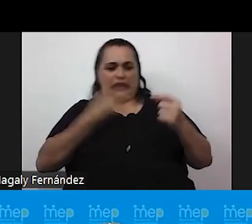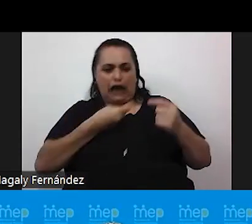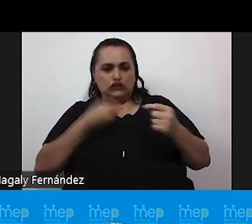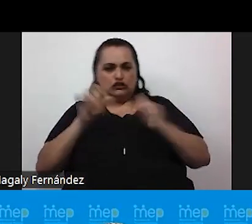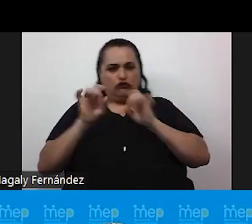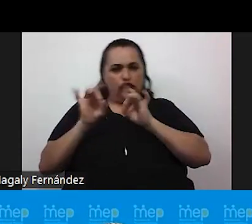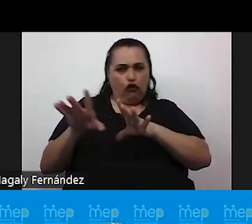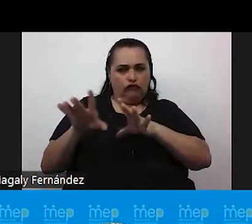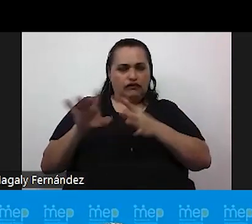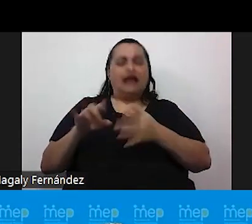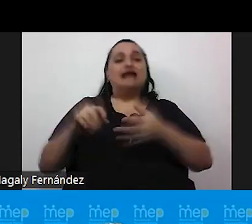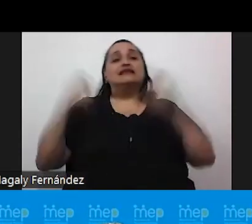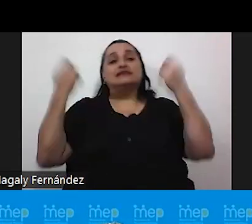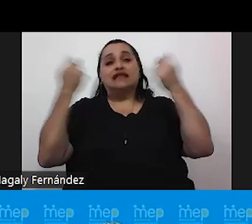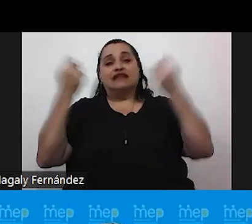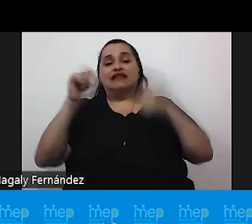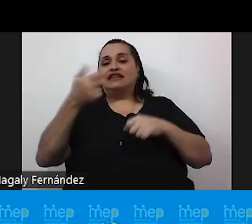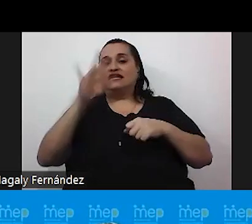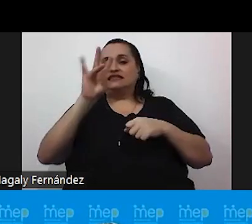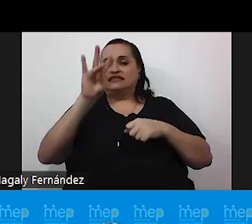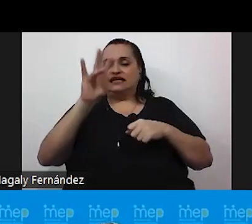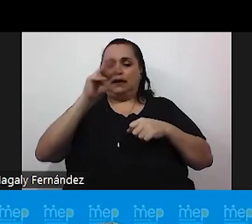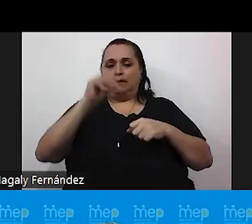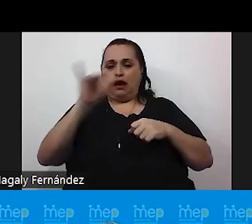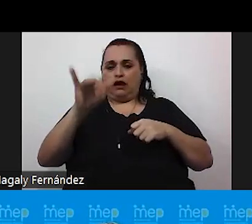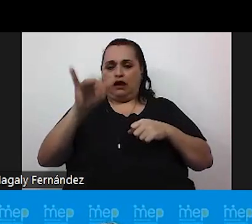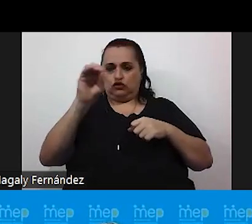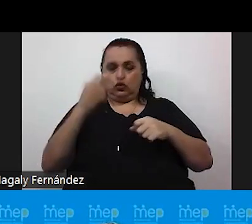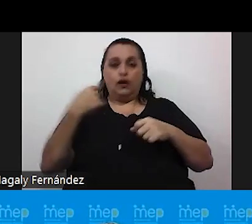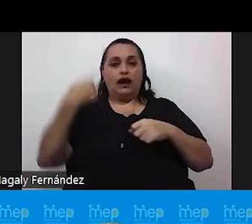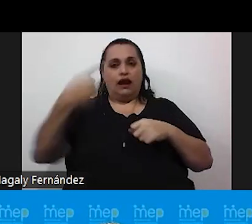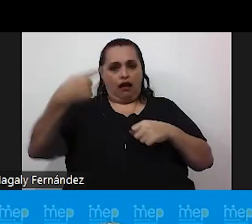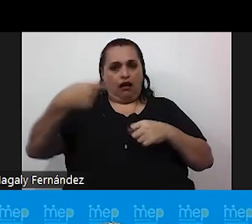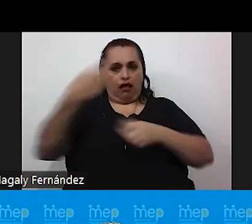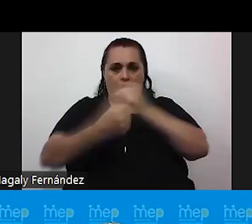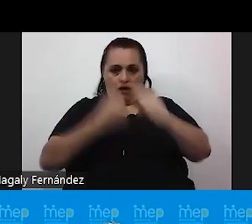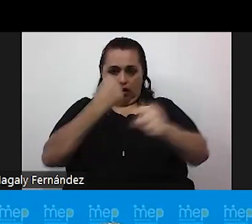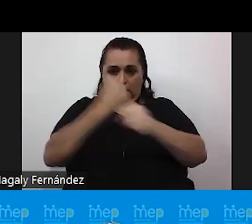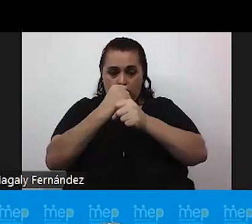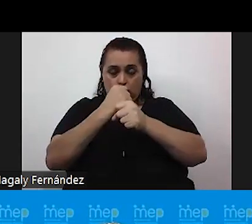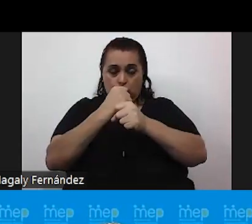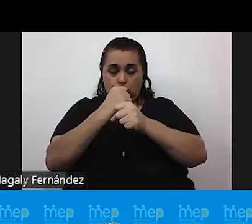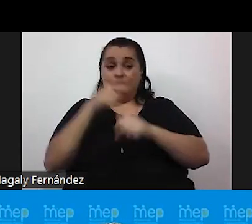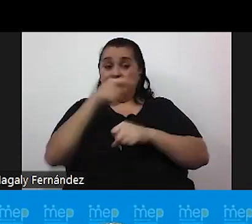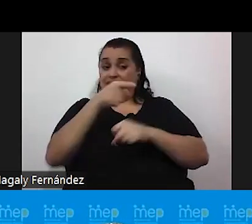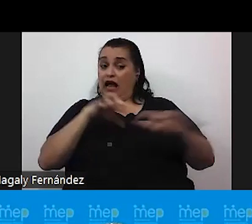celebra el 17 de mayo de cada de cada año en el cual lo que se busca es